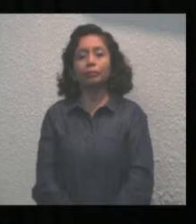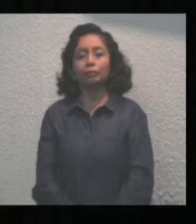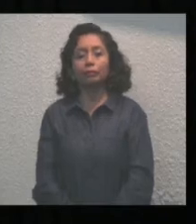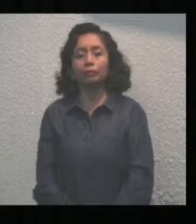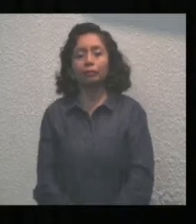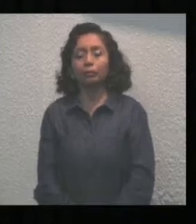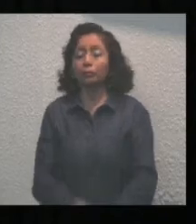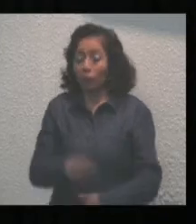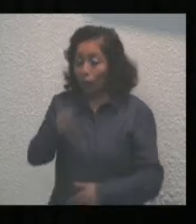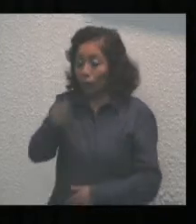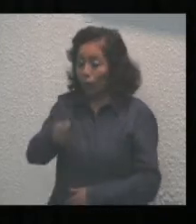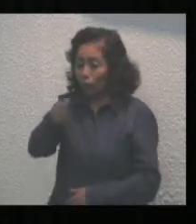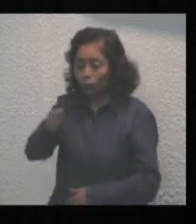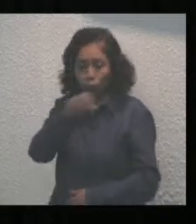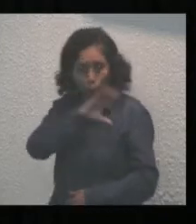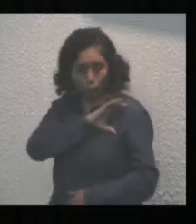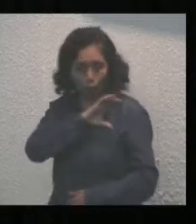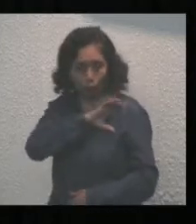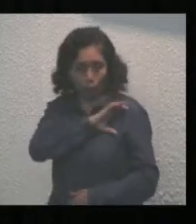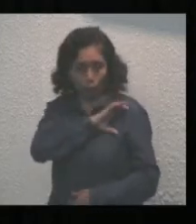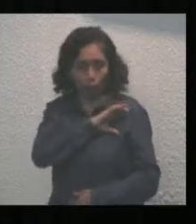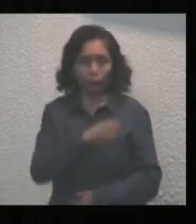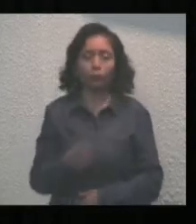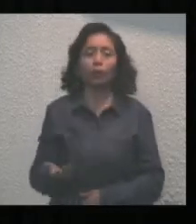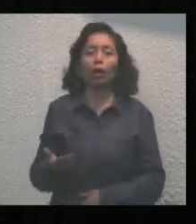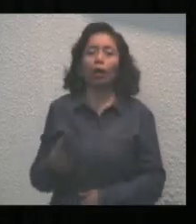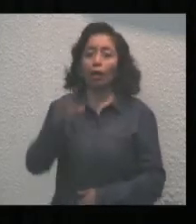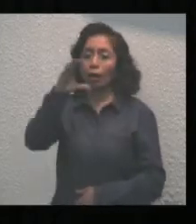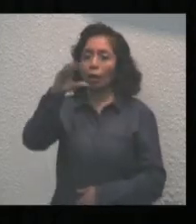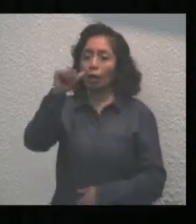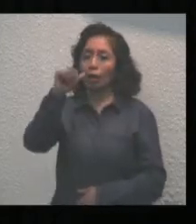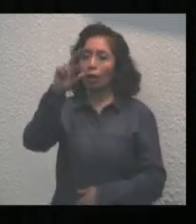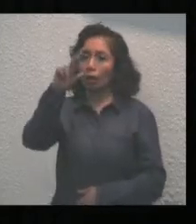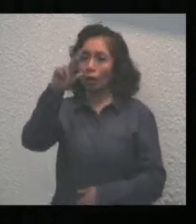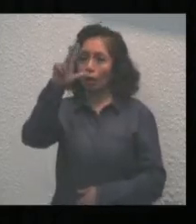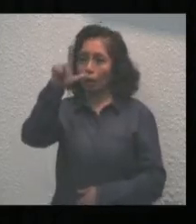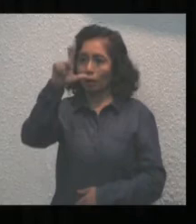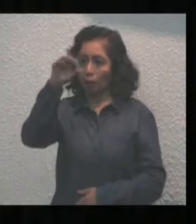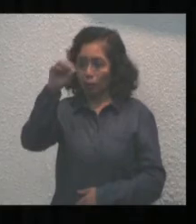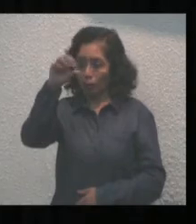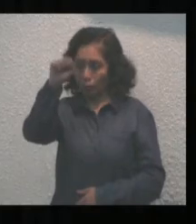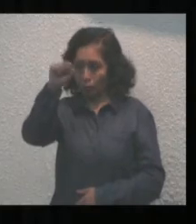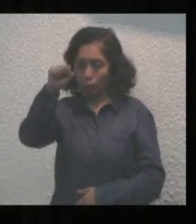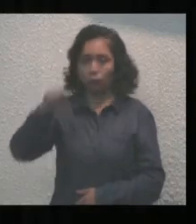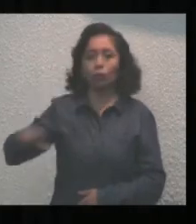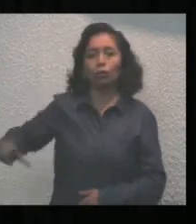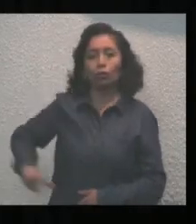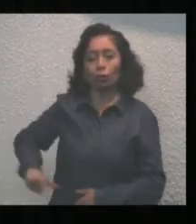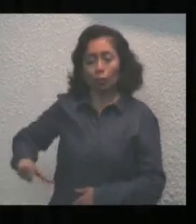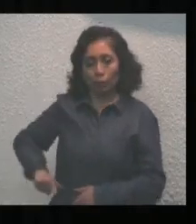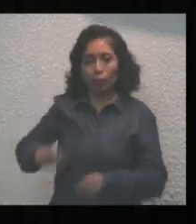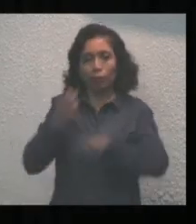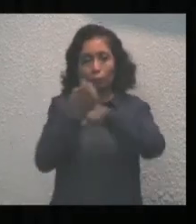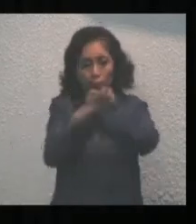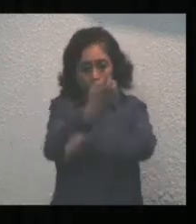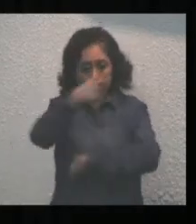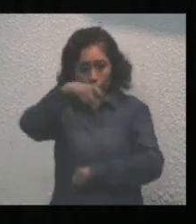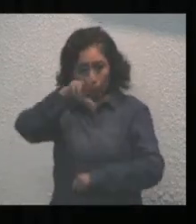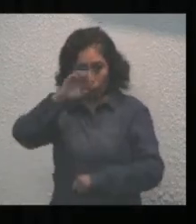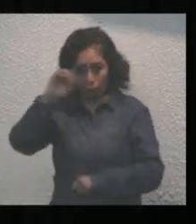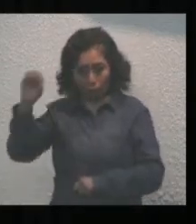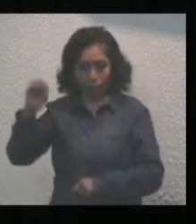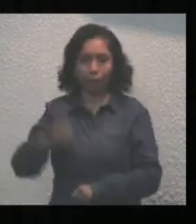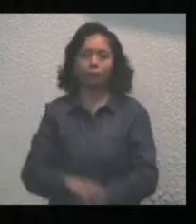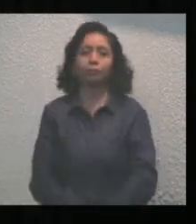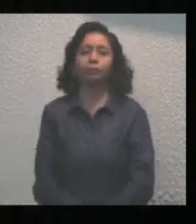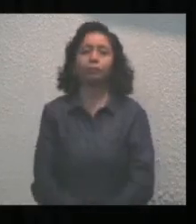Saludo con afecto al contador público Carlos Joaquín González, gobernador del Estado de Quintana Roo,